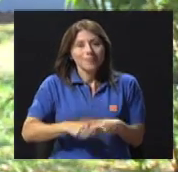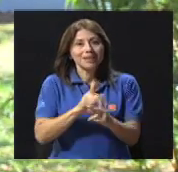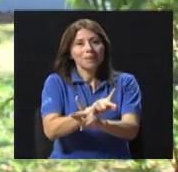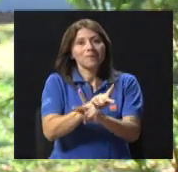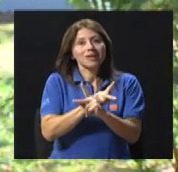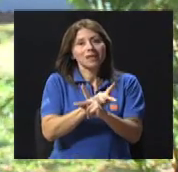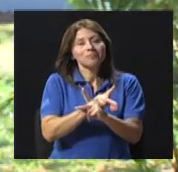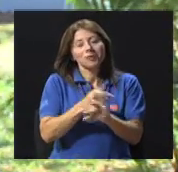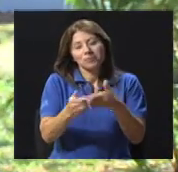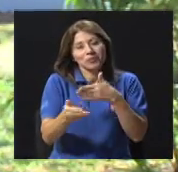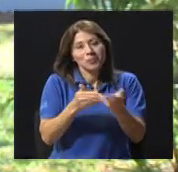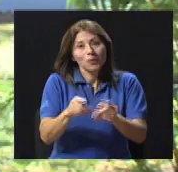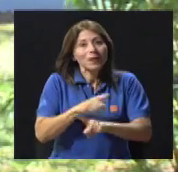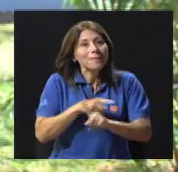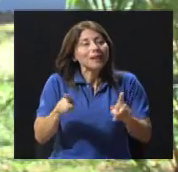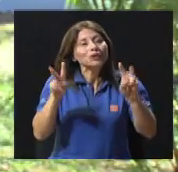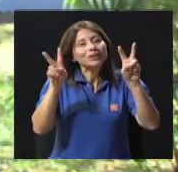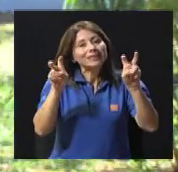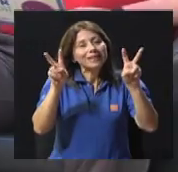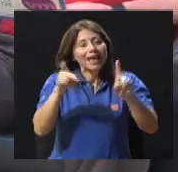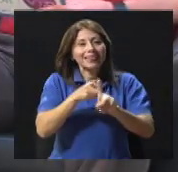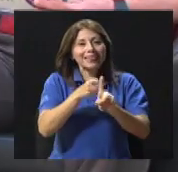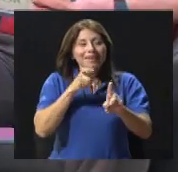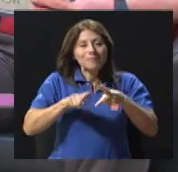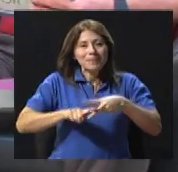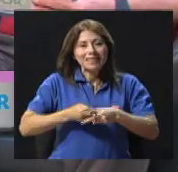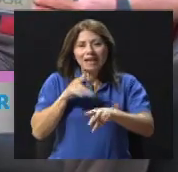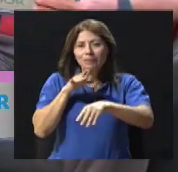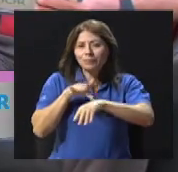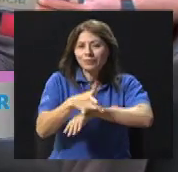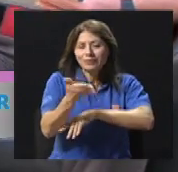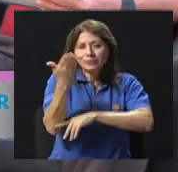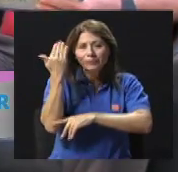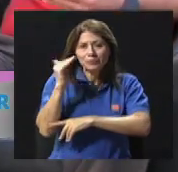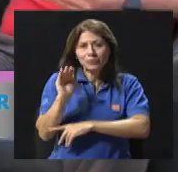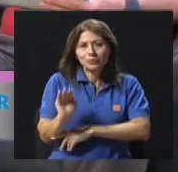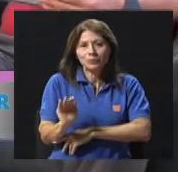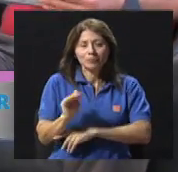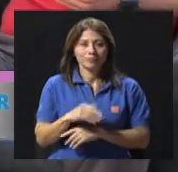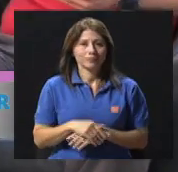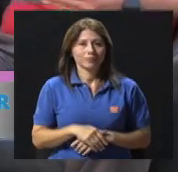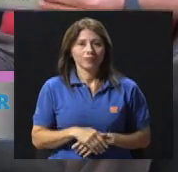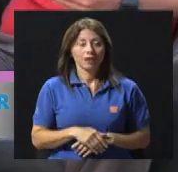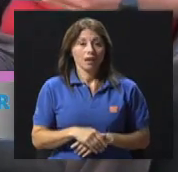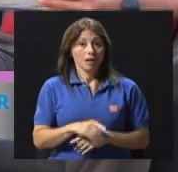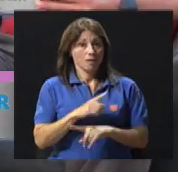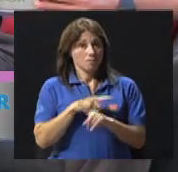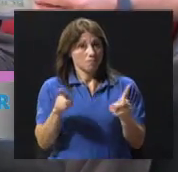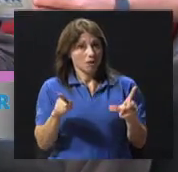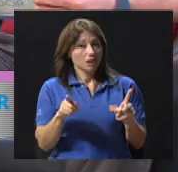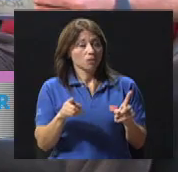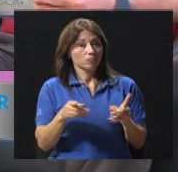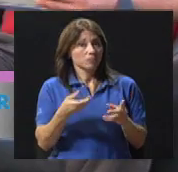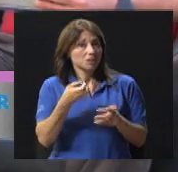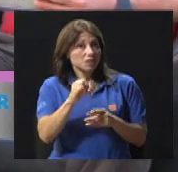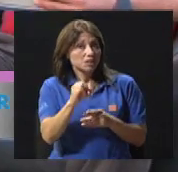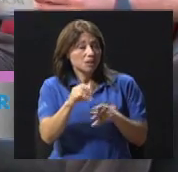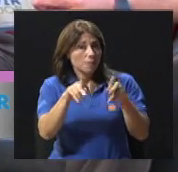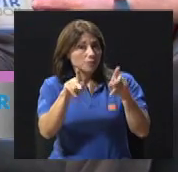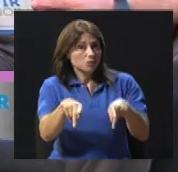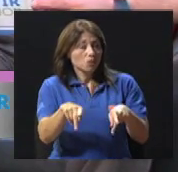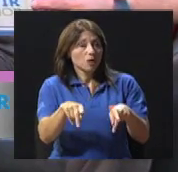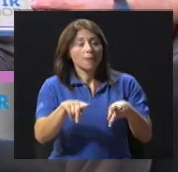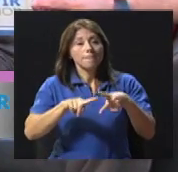se supone que tengo que empezar desde muy pequeña. Claro, y efectivamente sí se observa que se retrasa la aparición de los síntomas